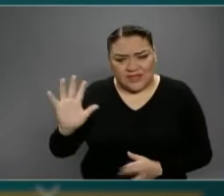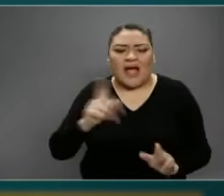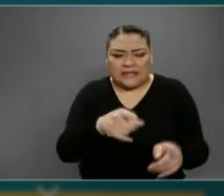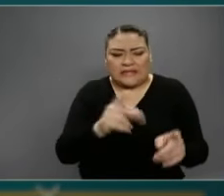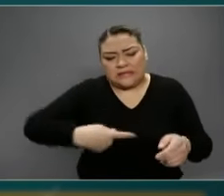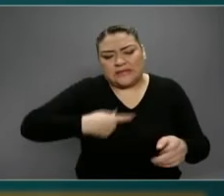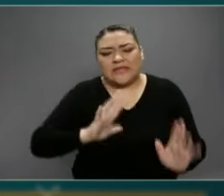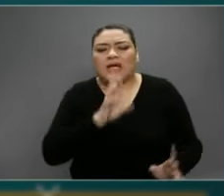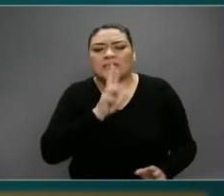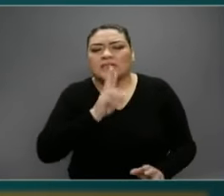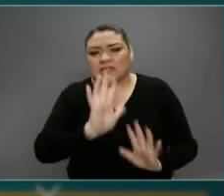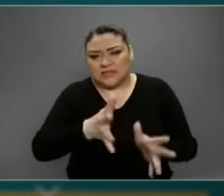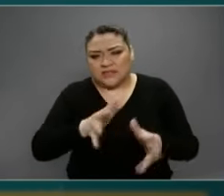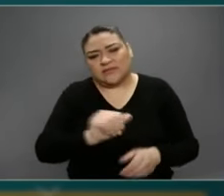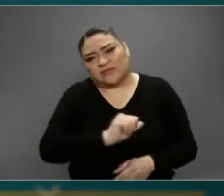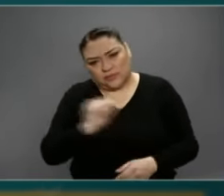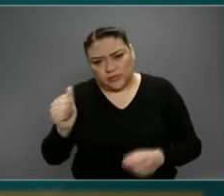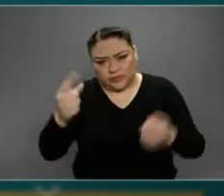pasaríamos a la siguiente pregunta.